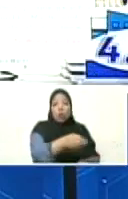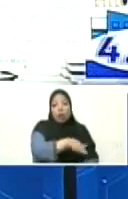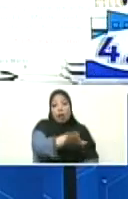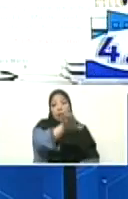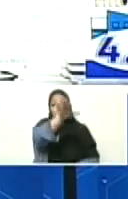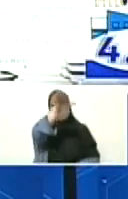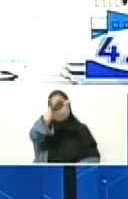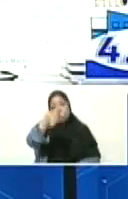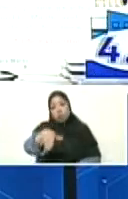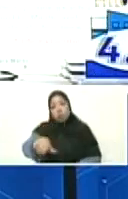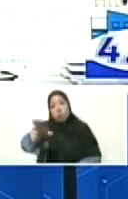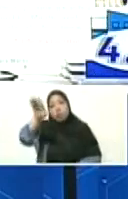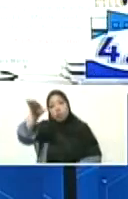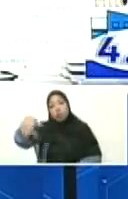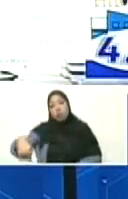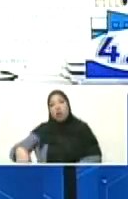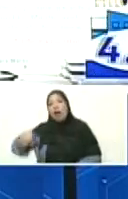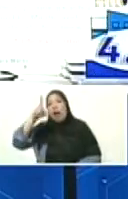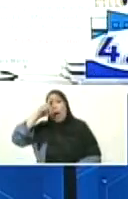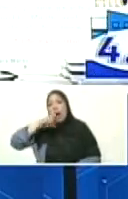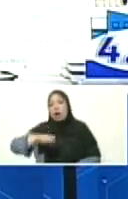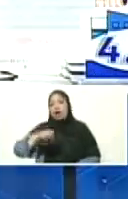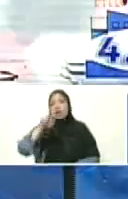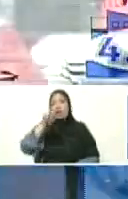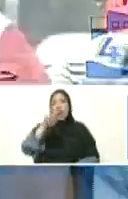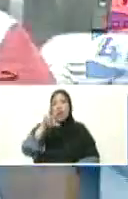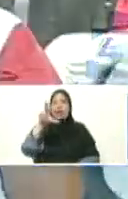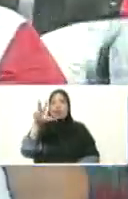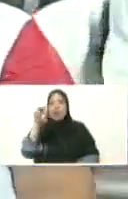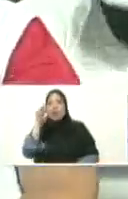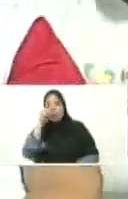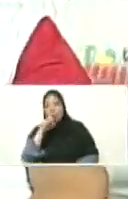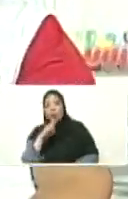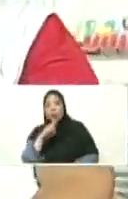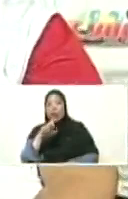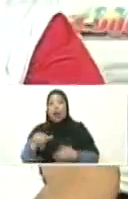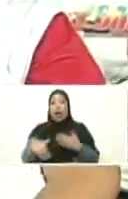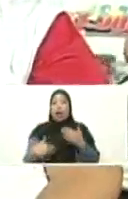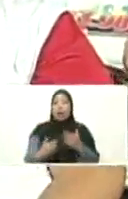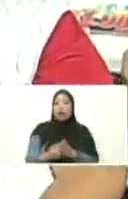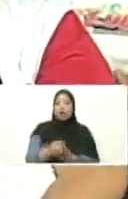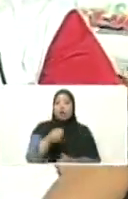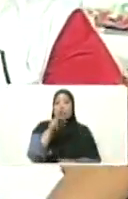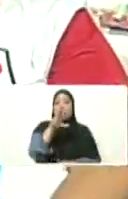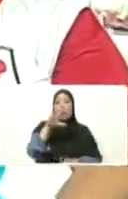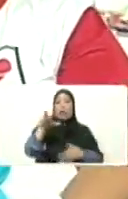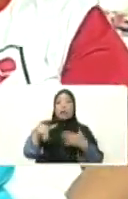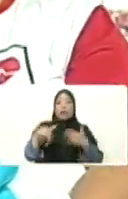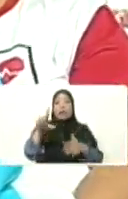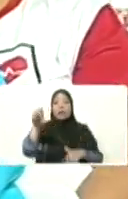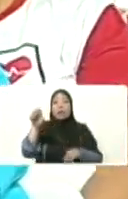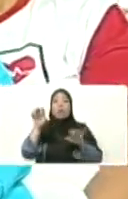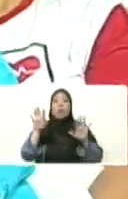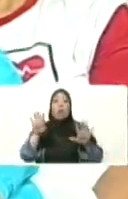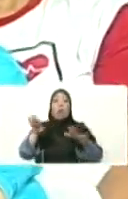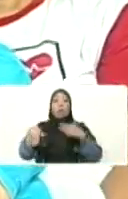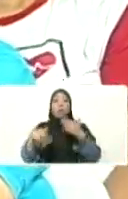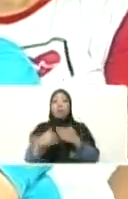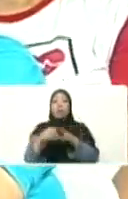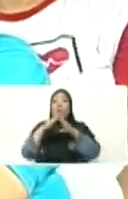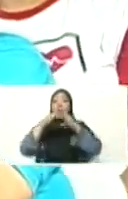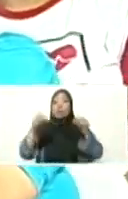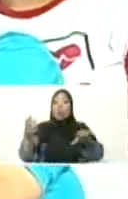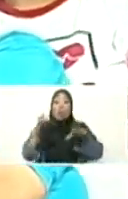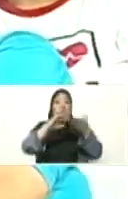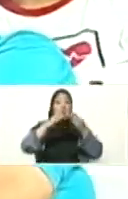y así en los años 30, 40, 50, 60, 70, 80, se poblaron todos los